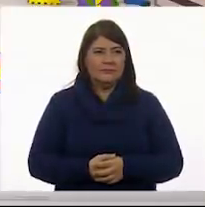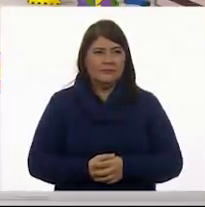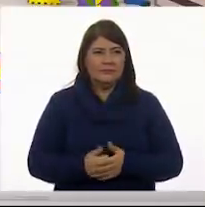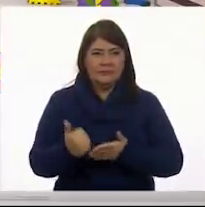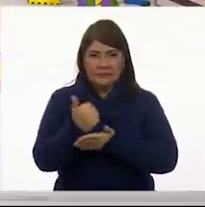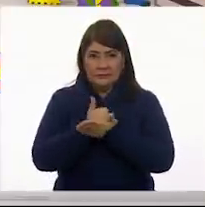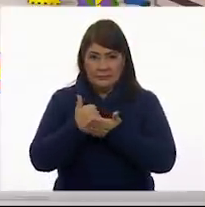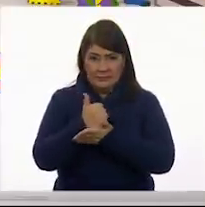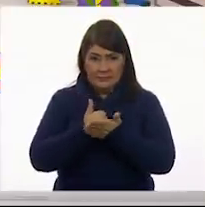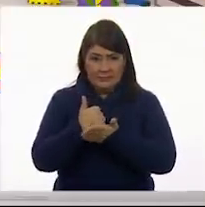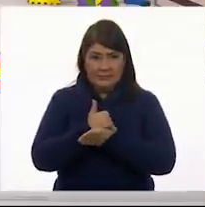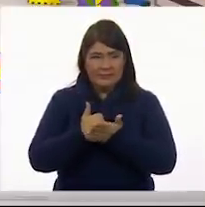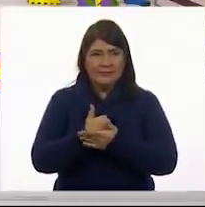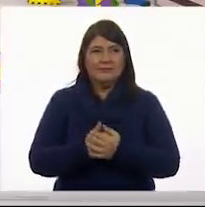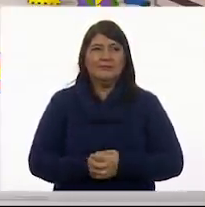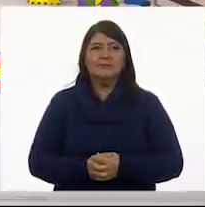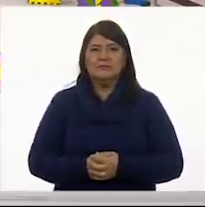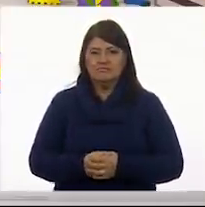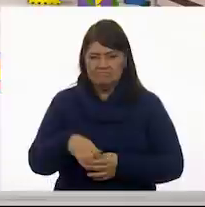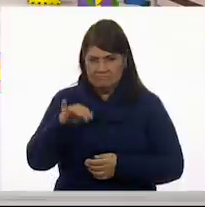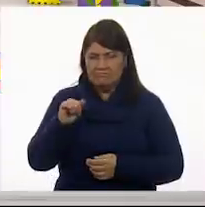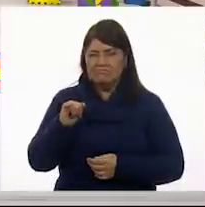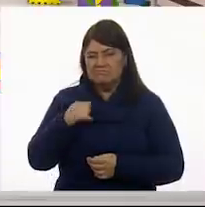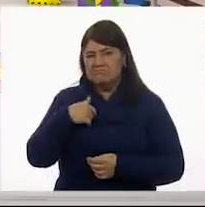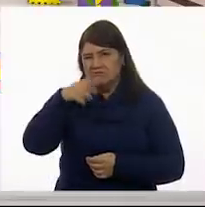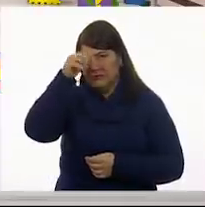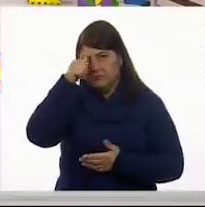¿Azul? Azul me parece genial. Para que la gota...